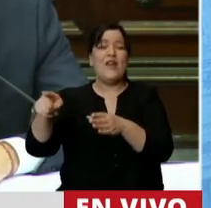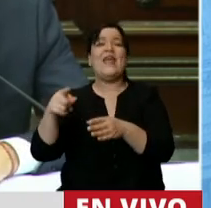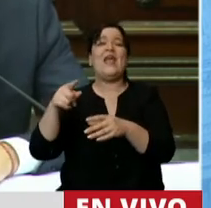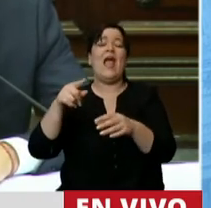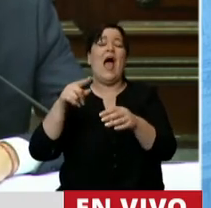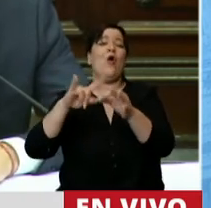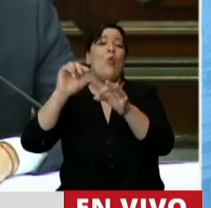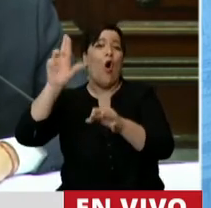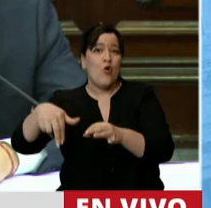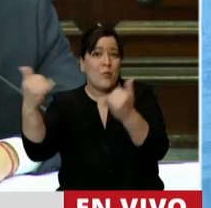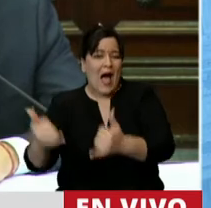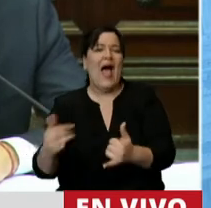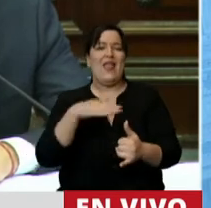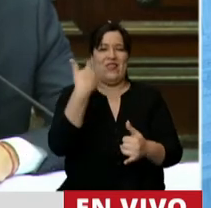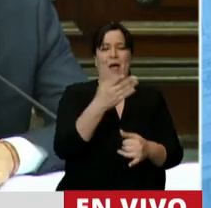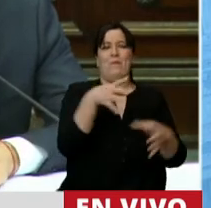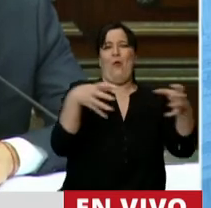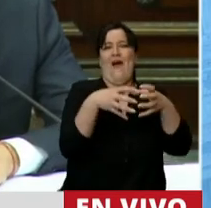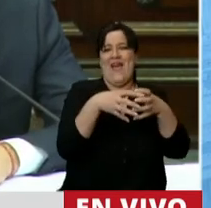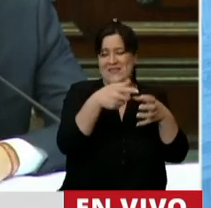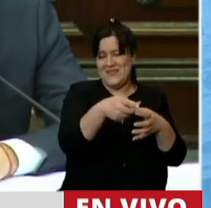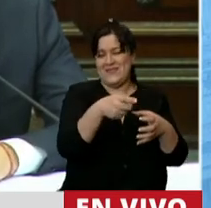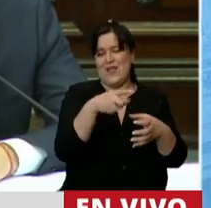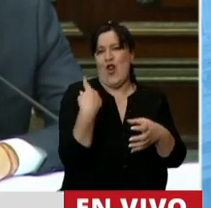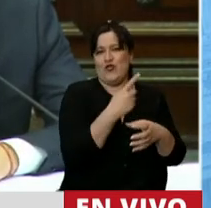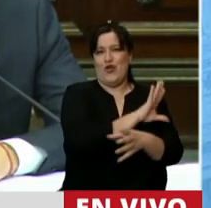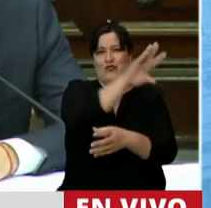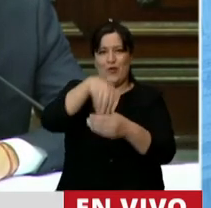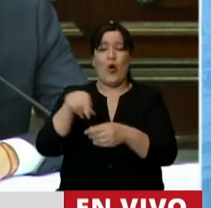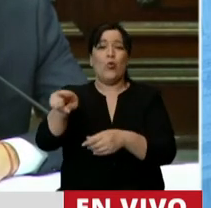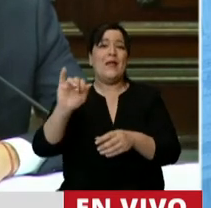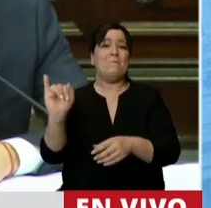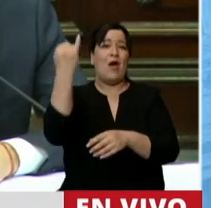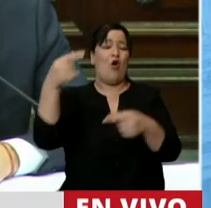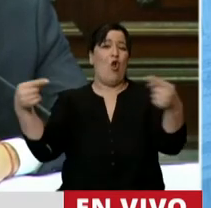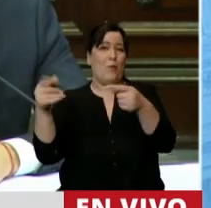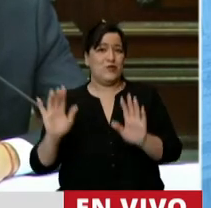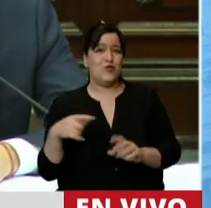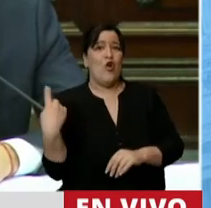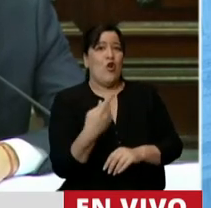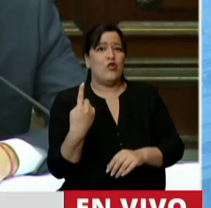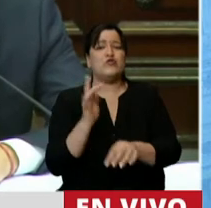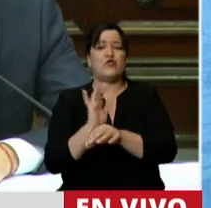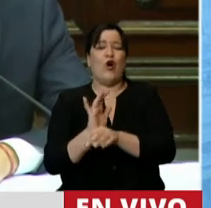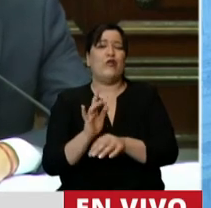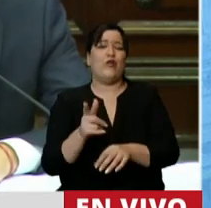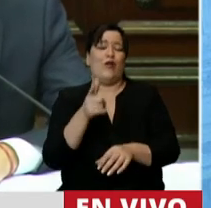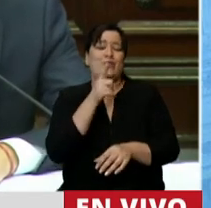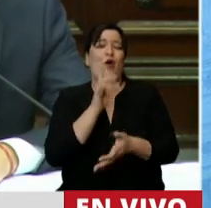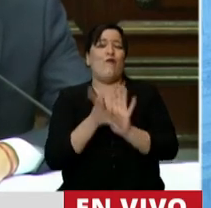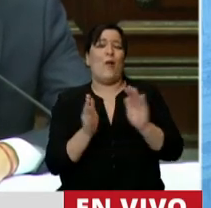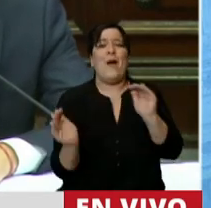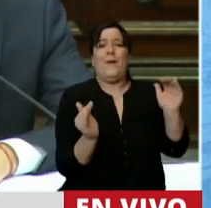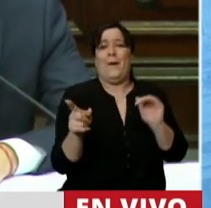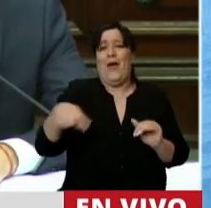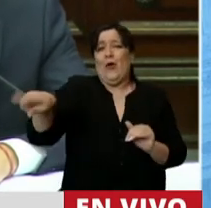después entramos nosotros. Ustedes tienen mejor oposición que la que tuvimos nosotros. Nosotros somos unos nenes de pecho al